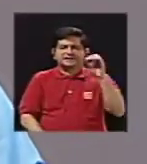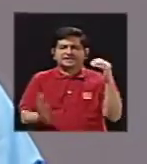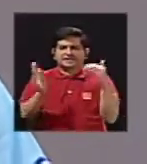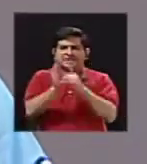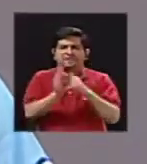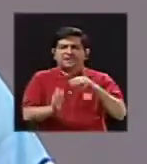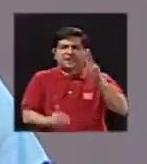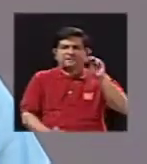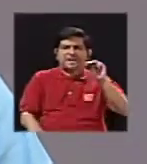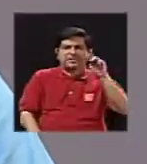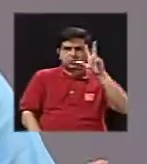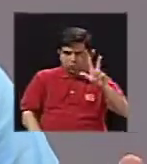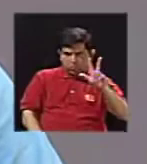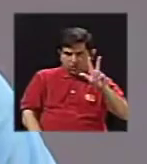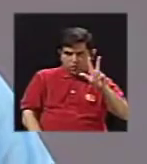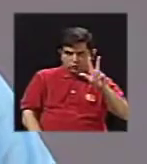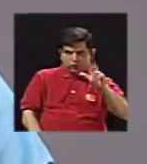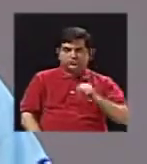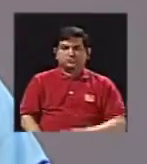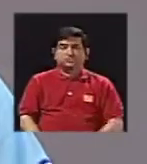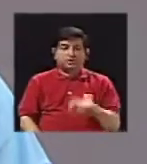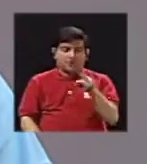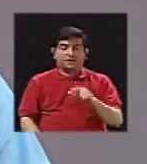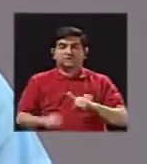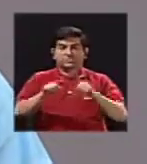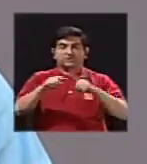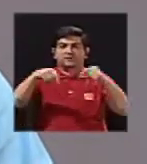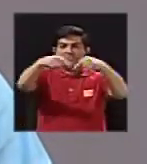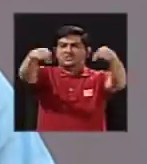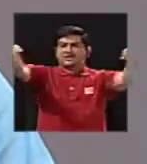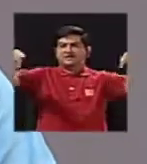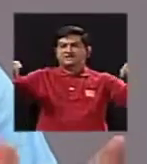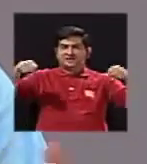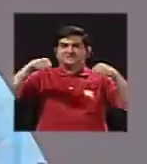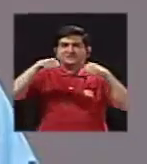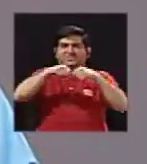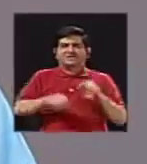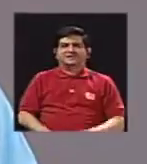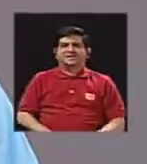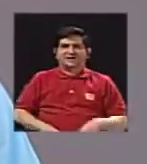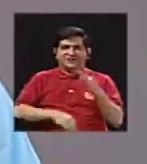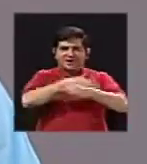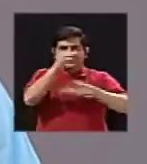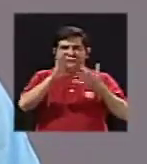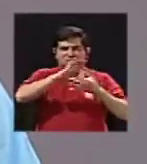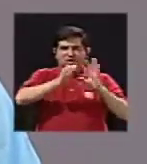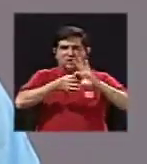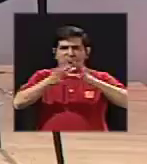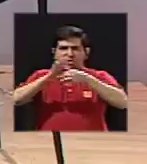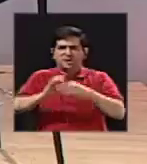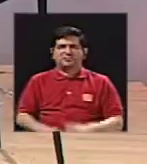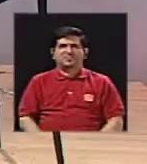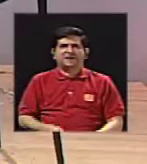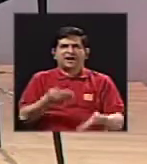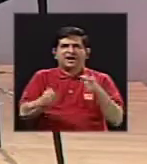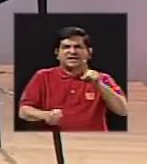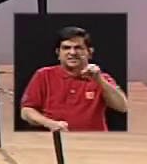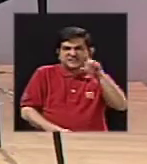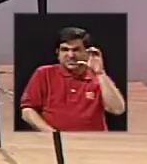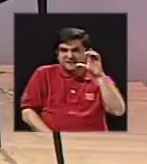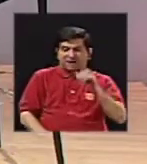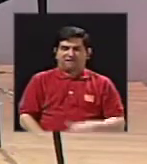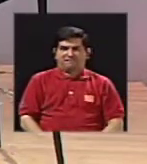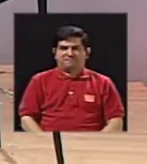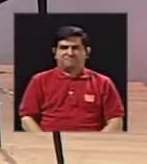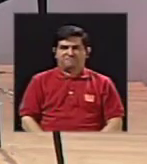cúbicos. Y eso, pues, son varias piscinas, ¿verdad? Por así decirlo, olímpicas, creo que son más de 100 piscinas olímpicas, ¿verdad? En la cual, pues,